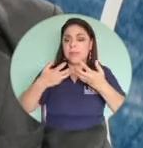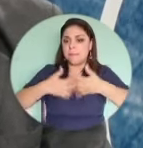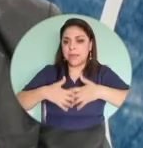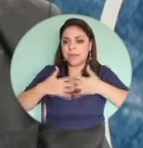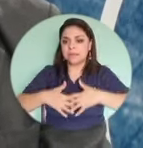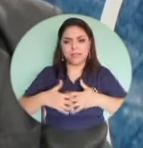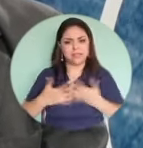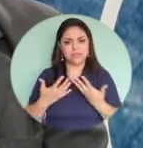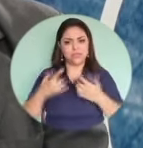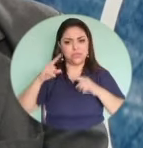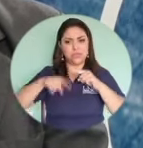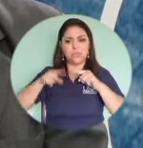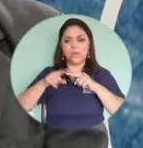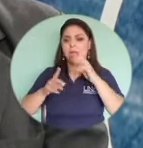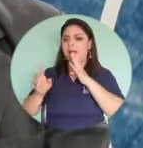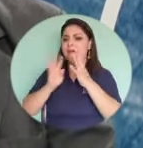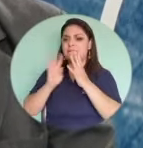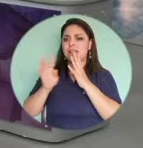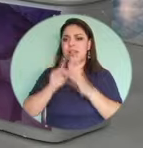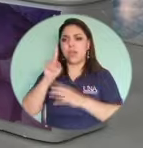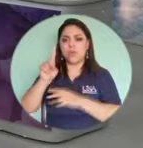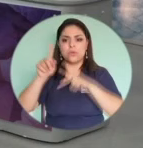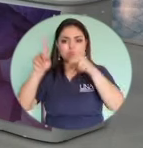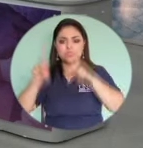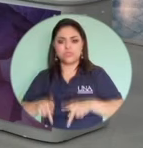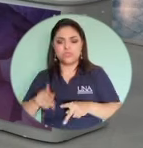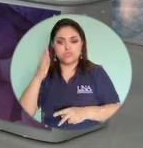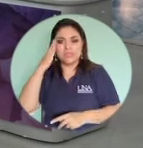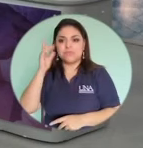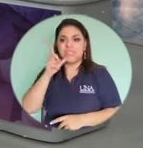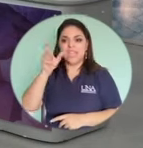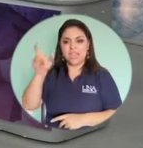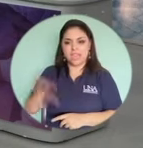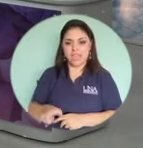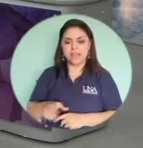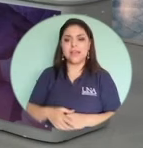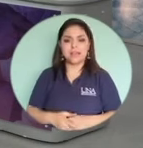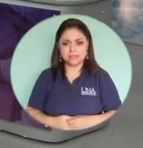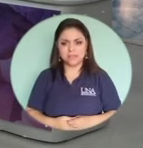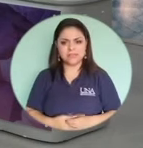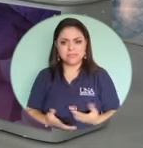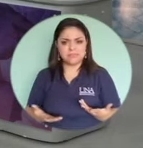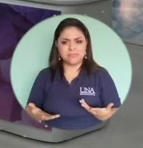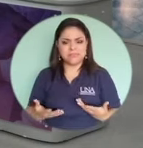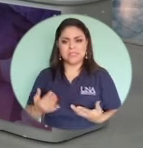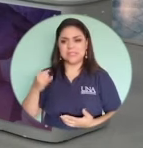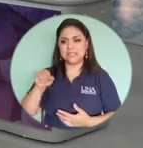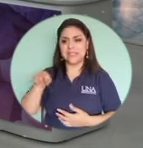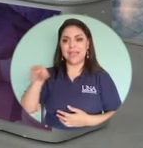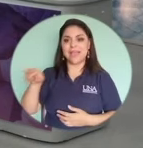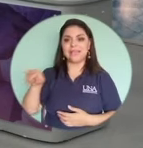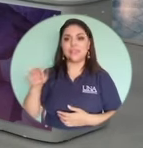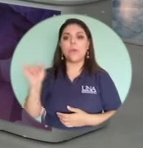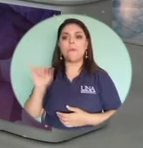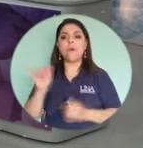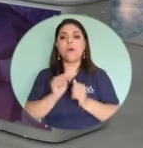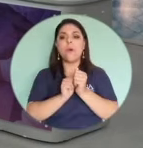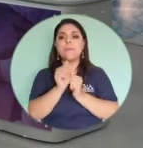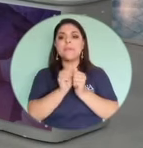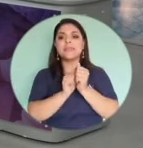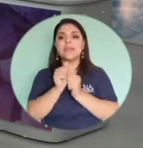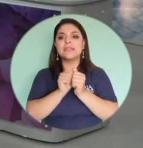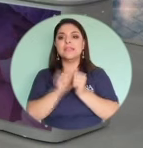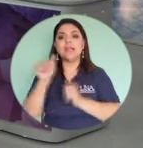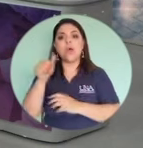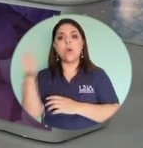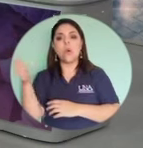empresa y estar conversando con una persona que no sabemos quién es si es la la competencia o qué